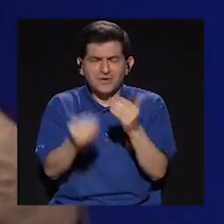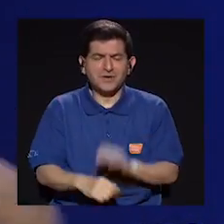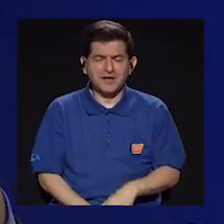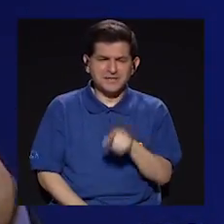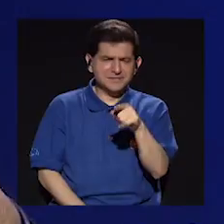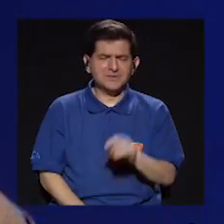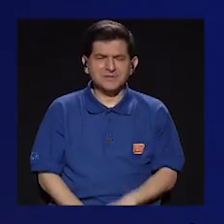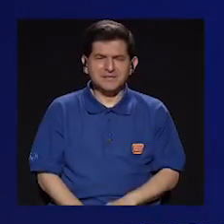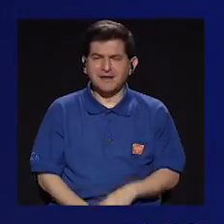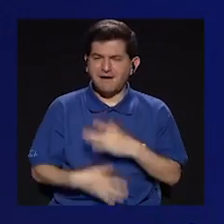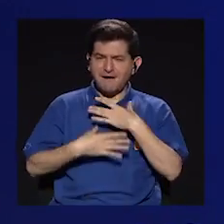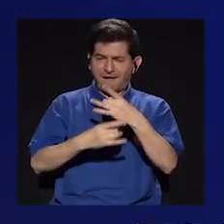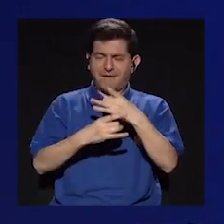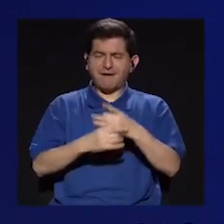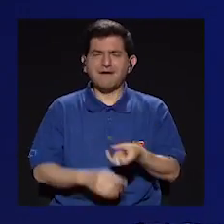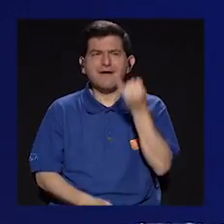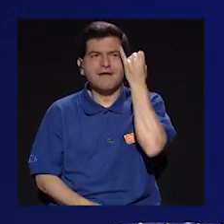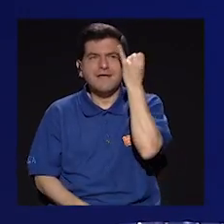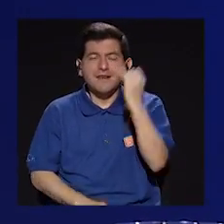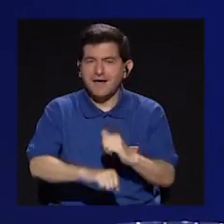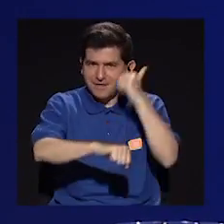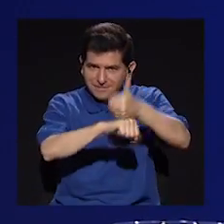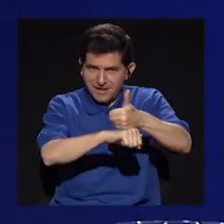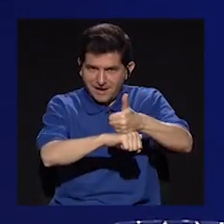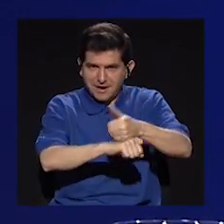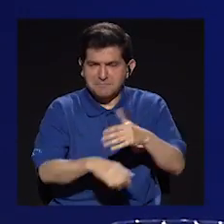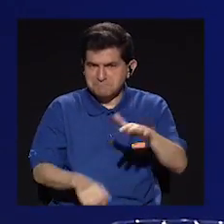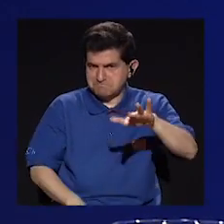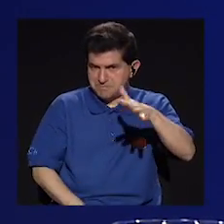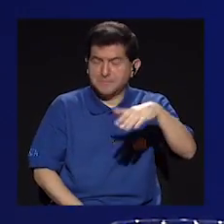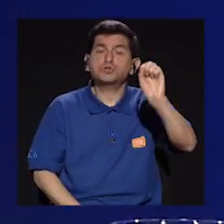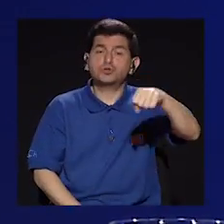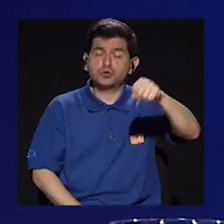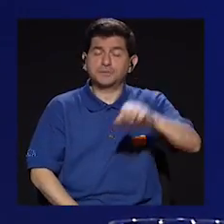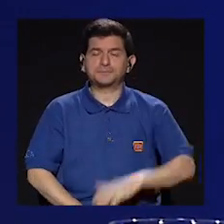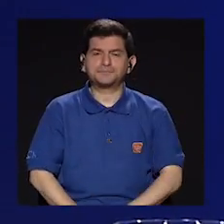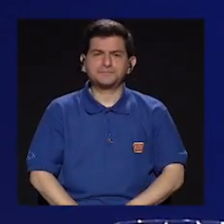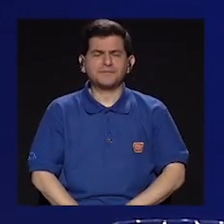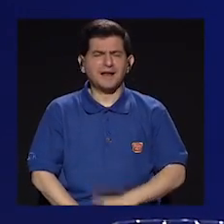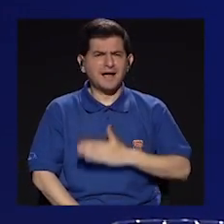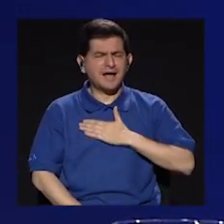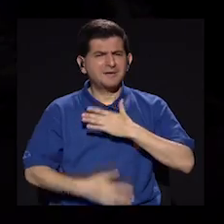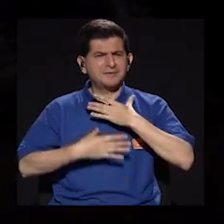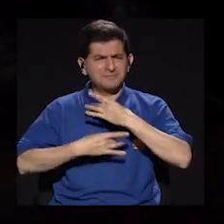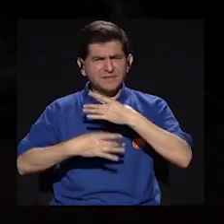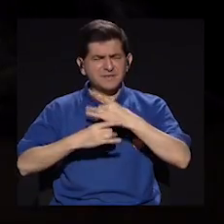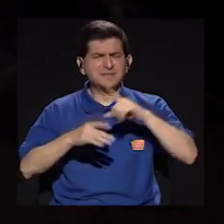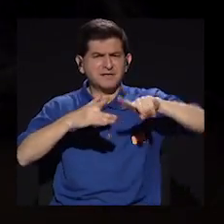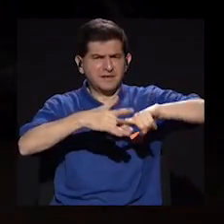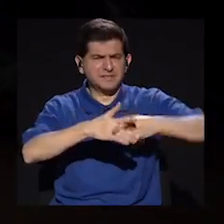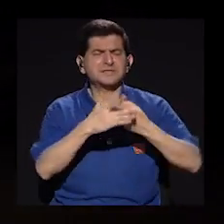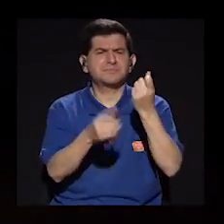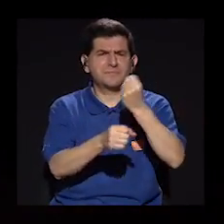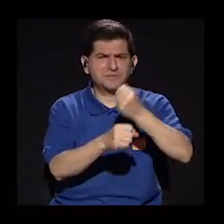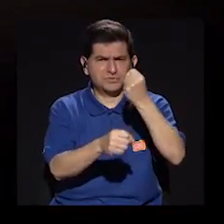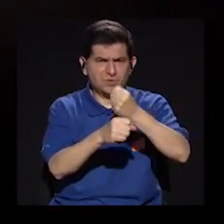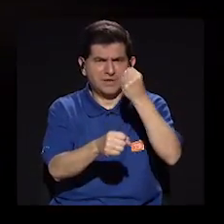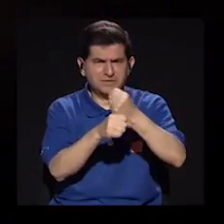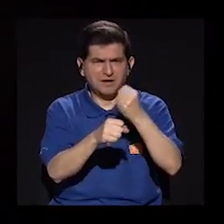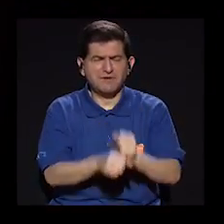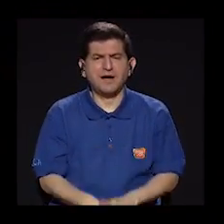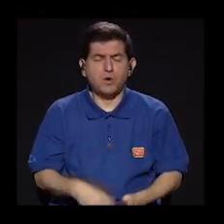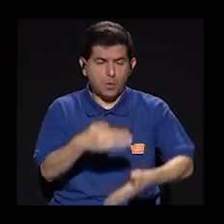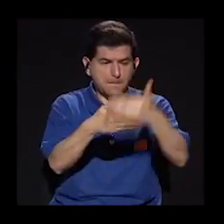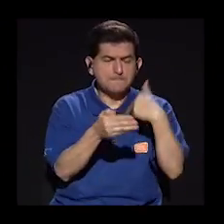que te hizo clic y te ayudó a conceptualizarla. Sería algo así. A mí me llamó mucho la atención cuando empezaste el